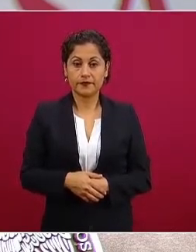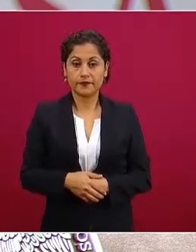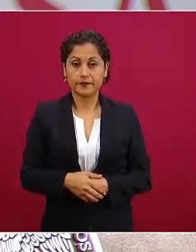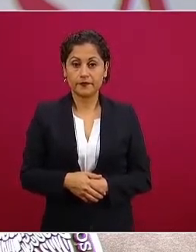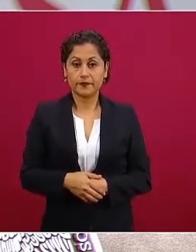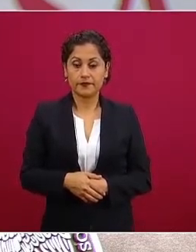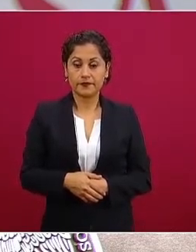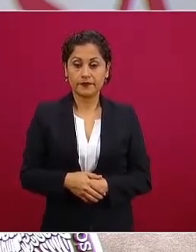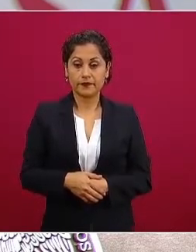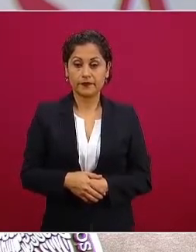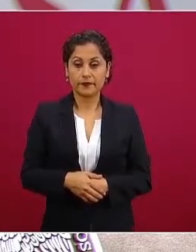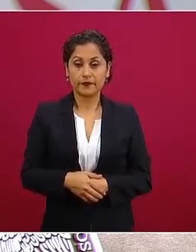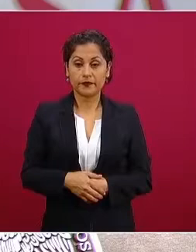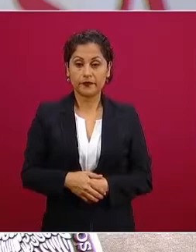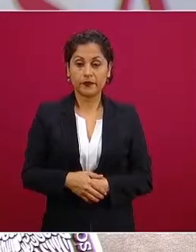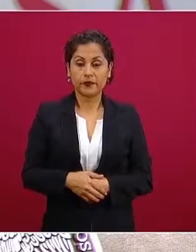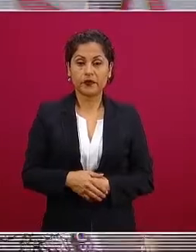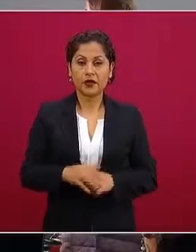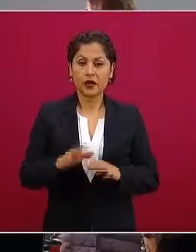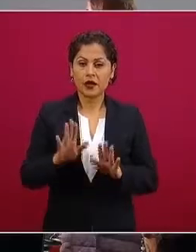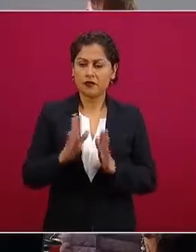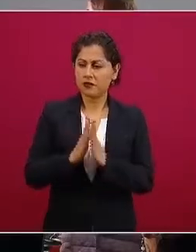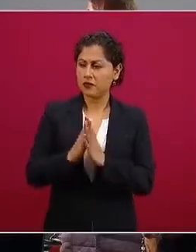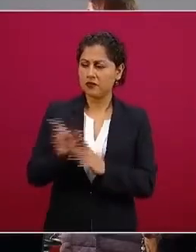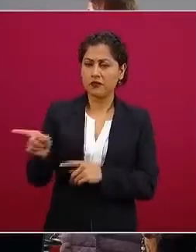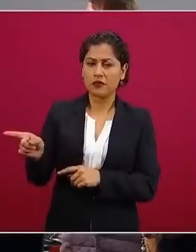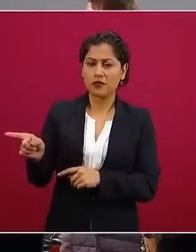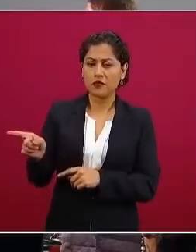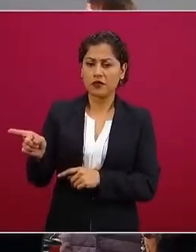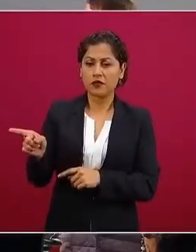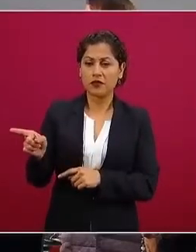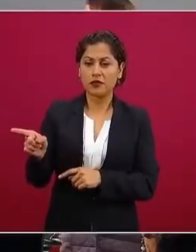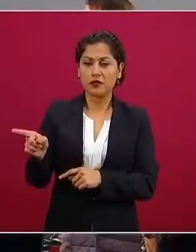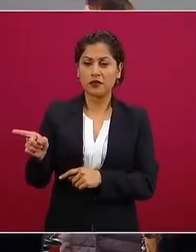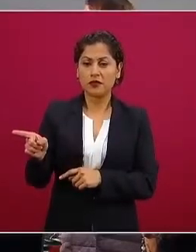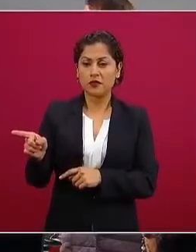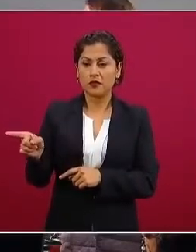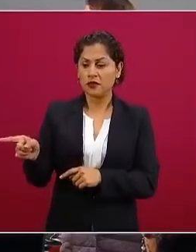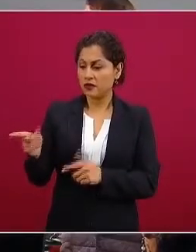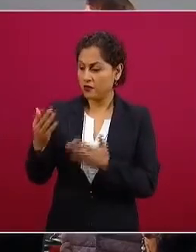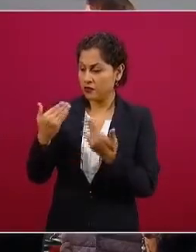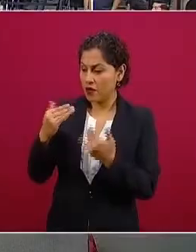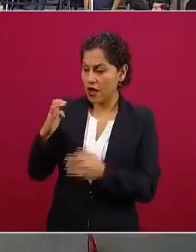un día de estos a ver si no está Svarch